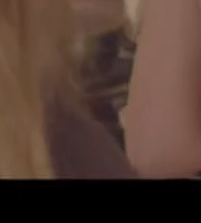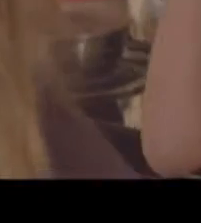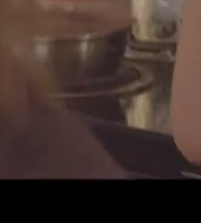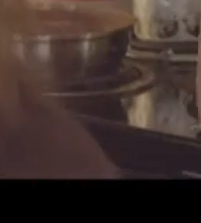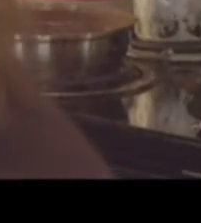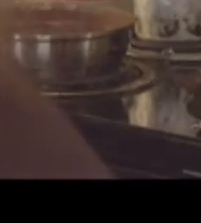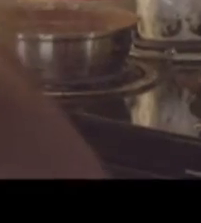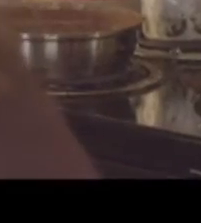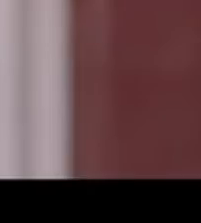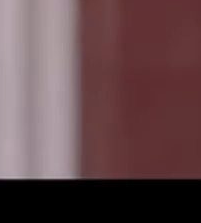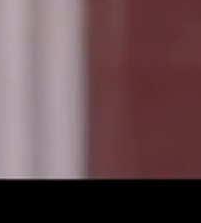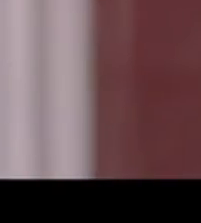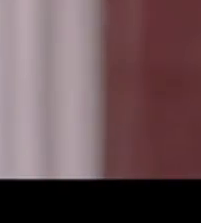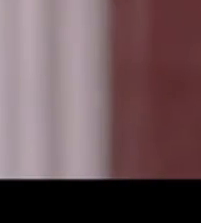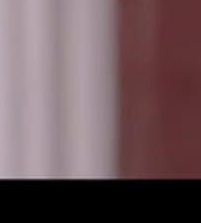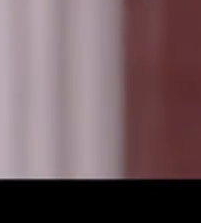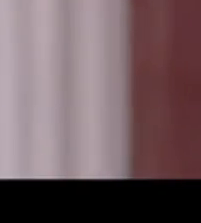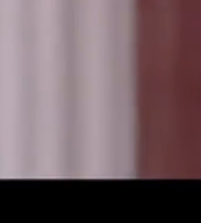Vasos o tazas.